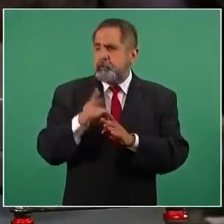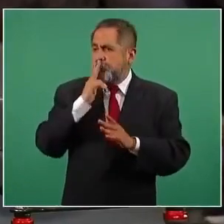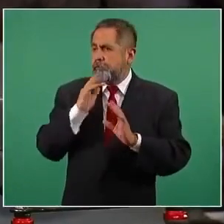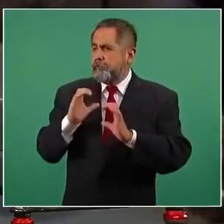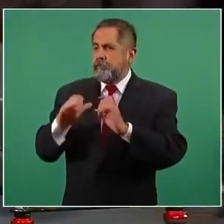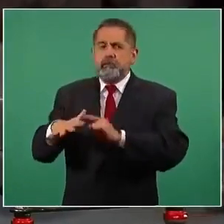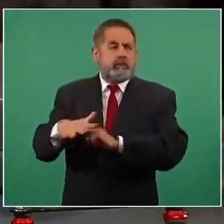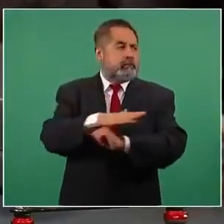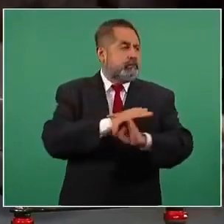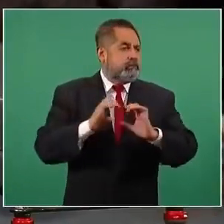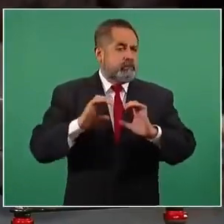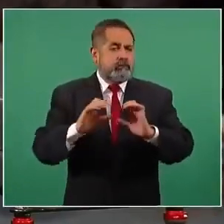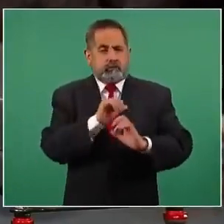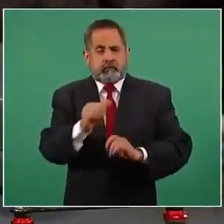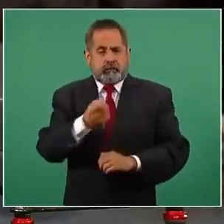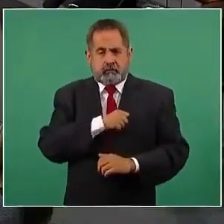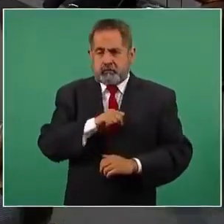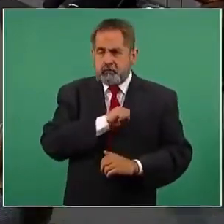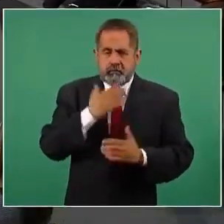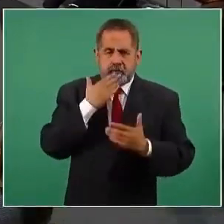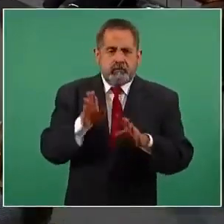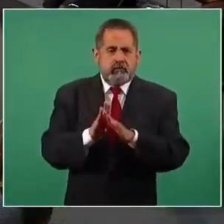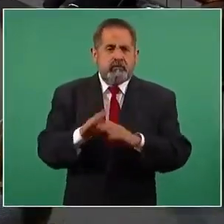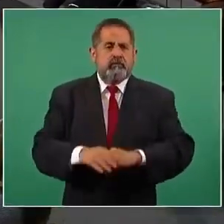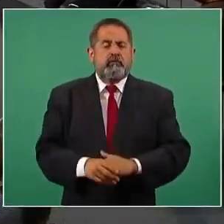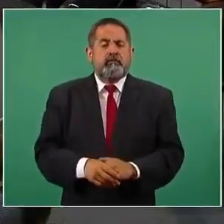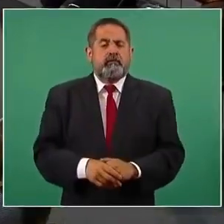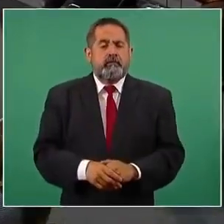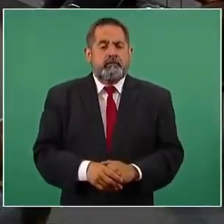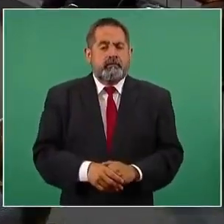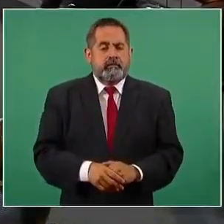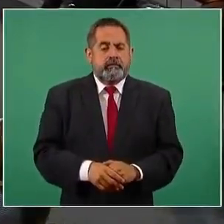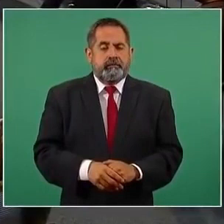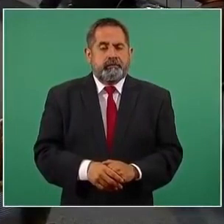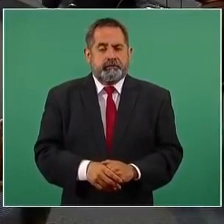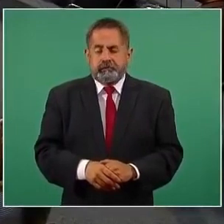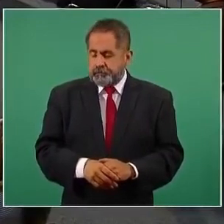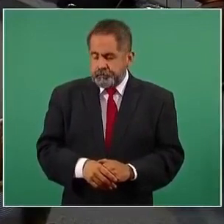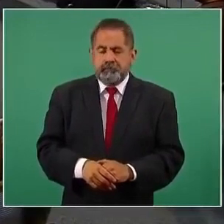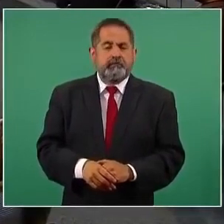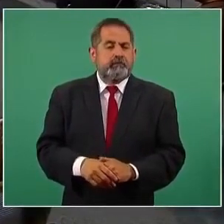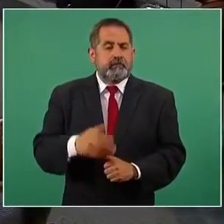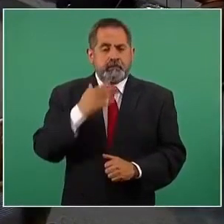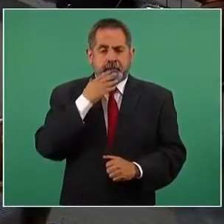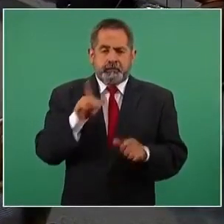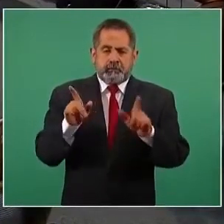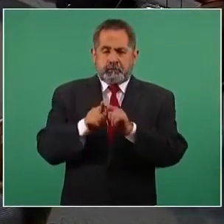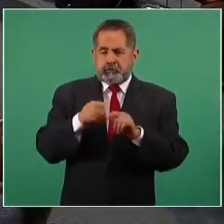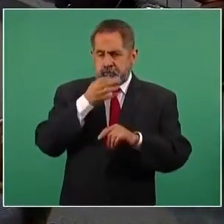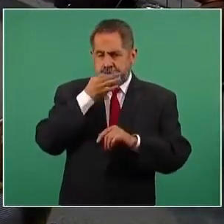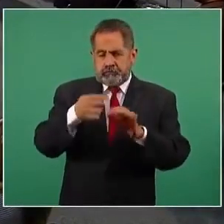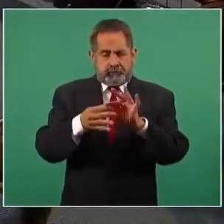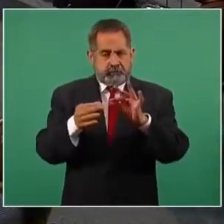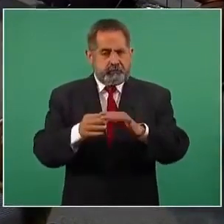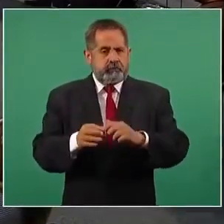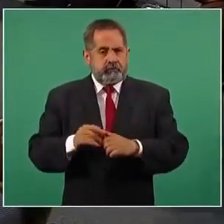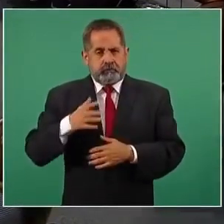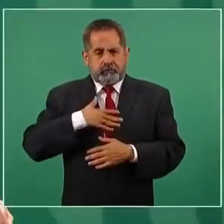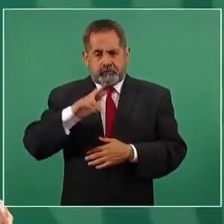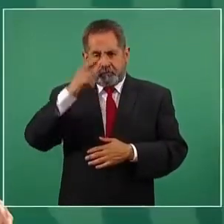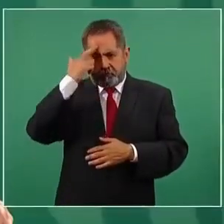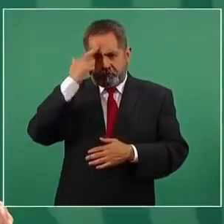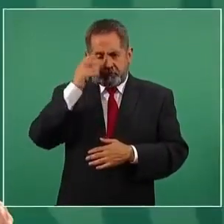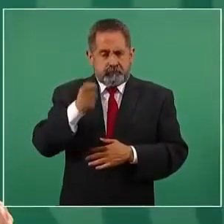y preservar la salud de los mexicanos? Gracias. Bueno, de manera breve, recuerdo